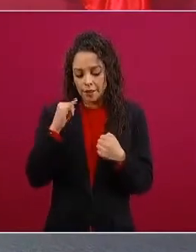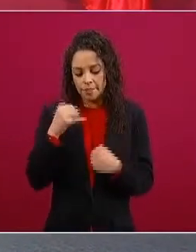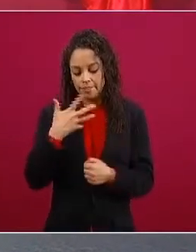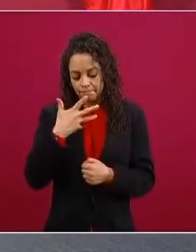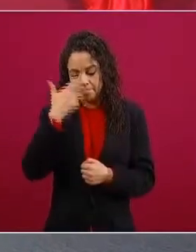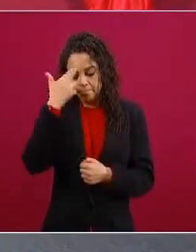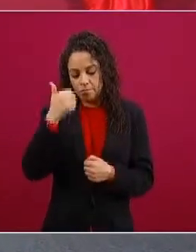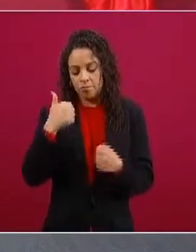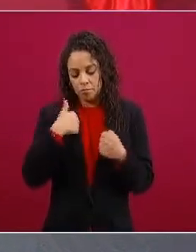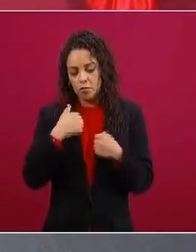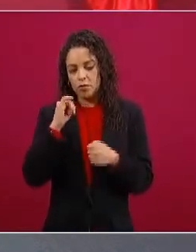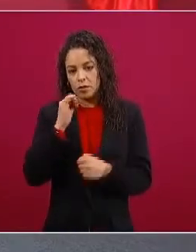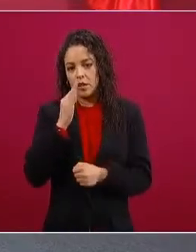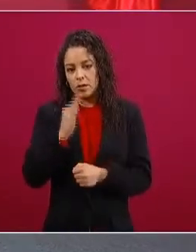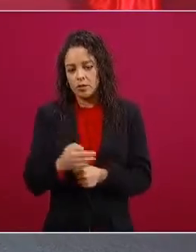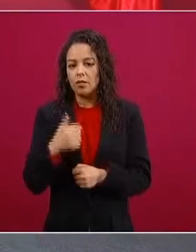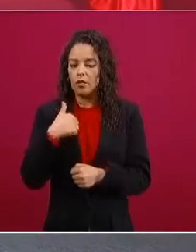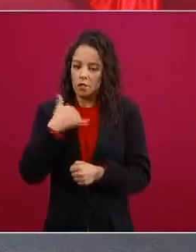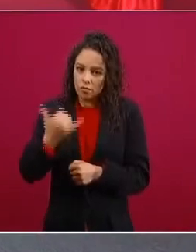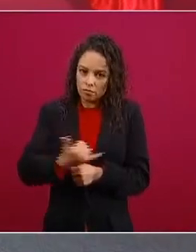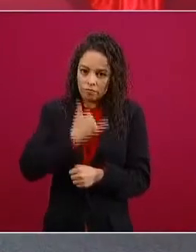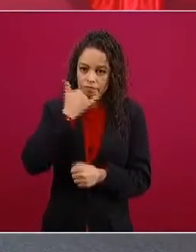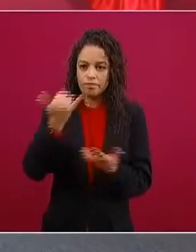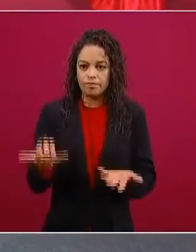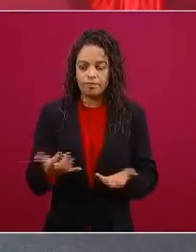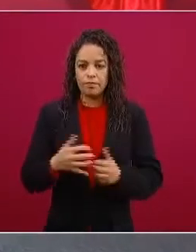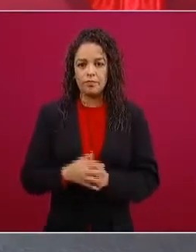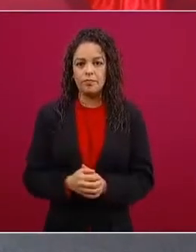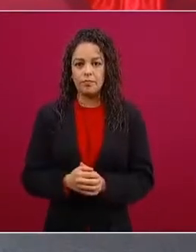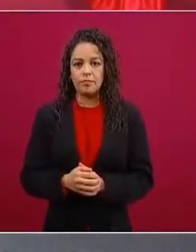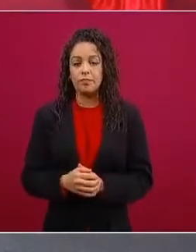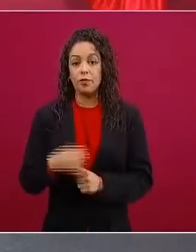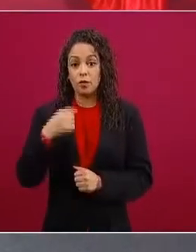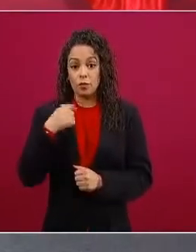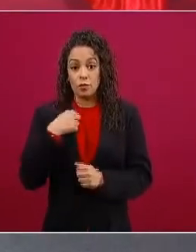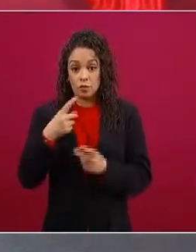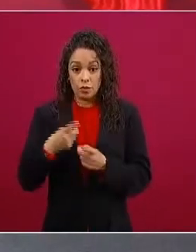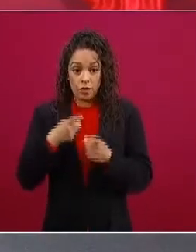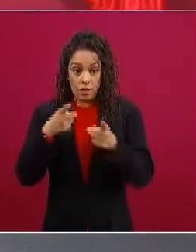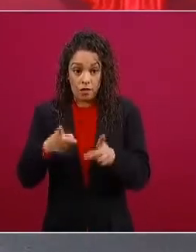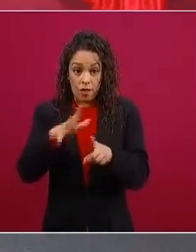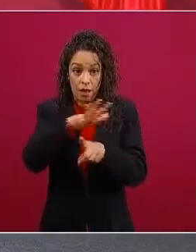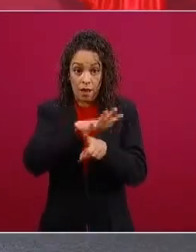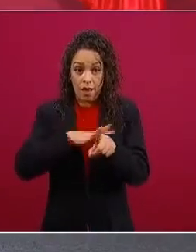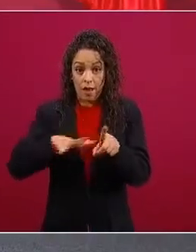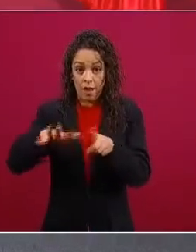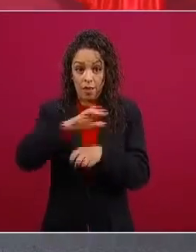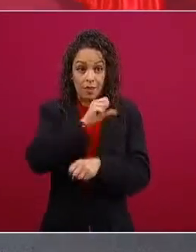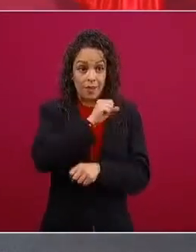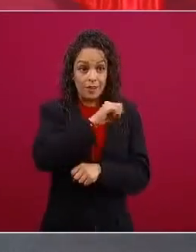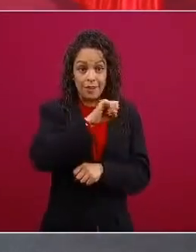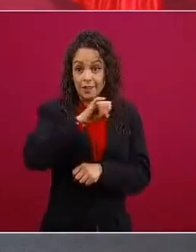rectificar que no vamos a caer en autocomplacencia que no llegamos aquí